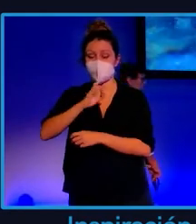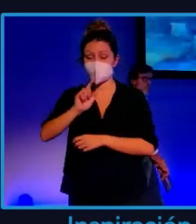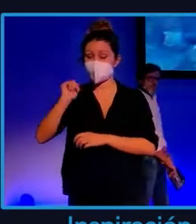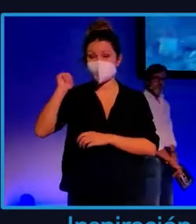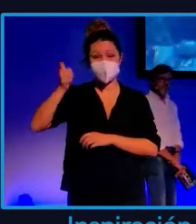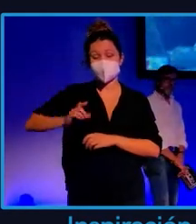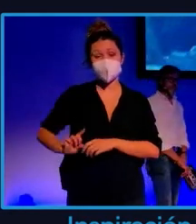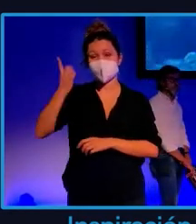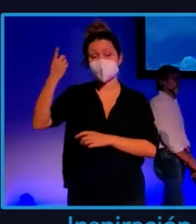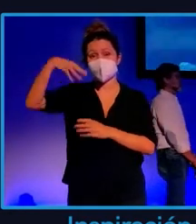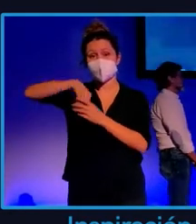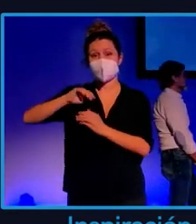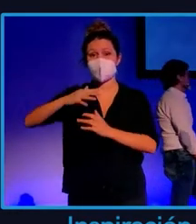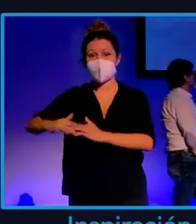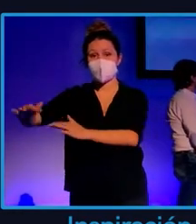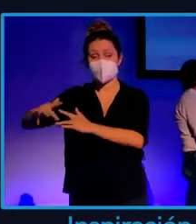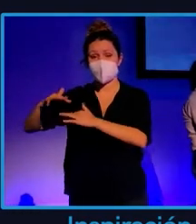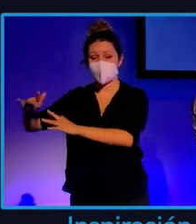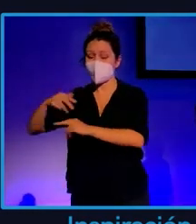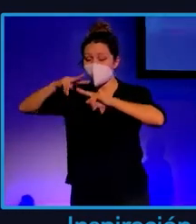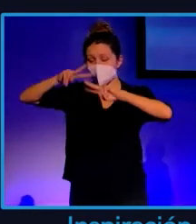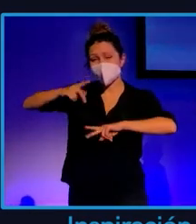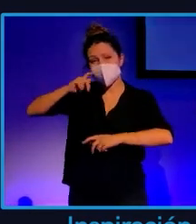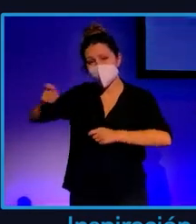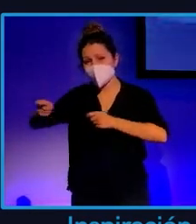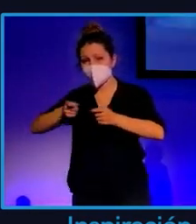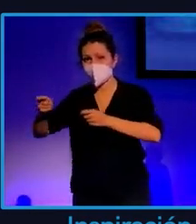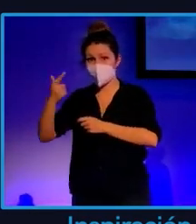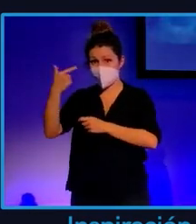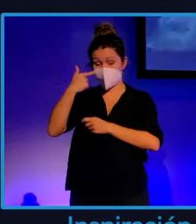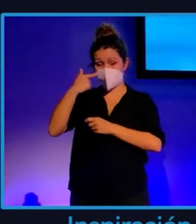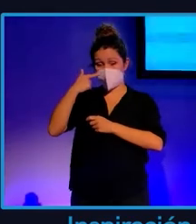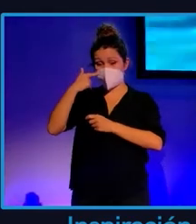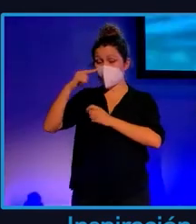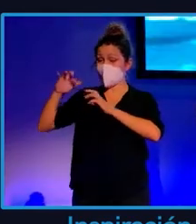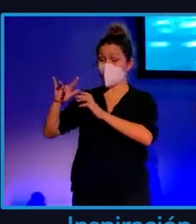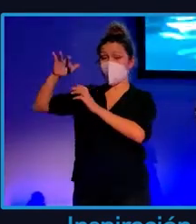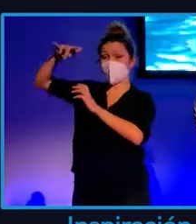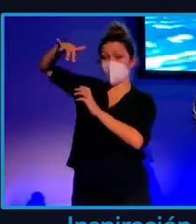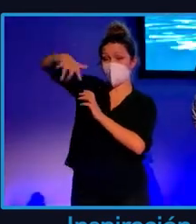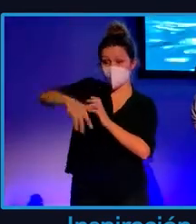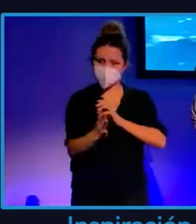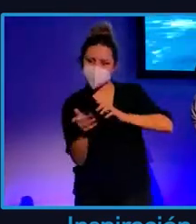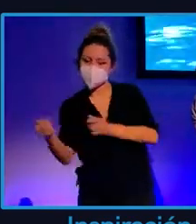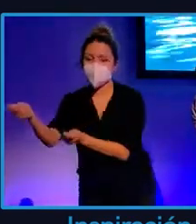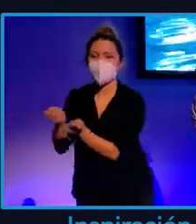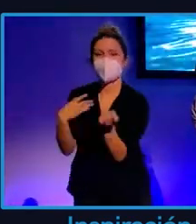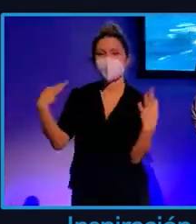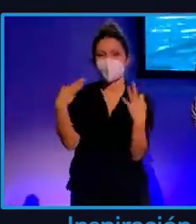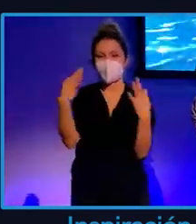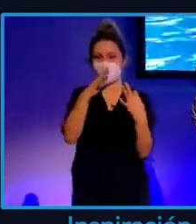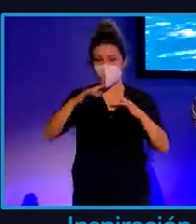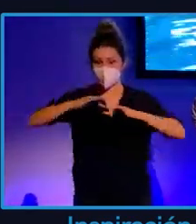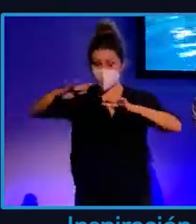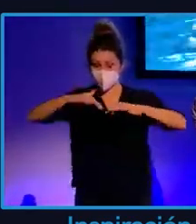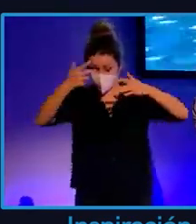Oceanografía vigila los materiales volcánicos en la columna de agua bajo nuestros pies. Sin